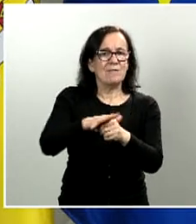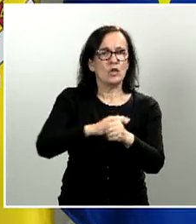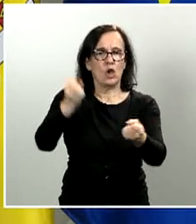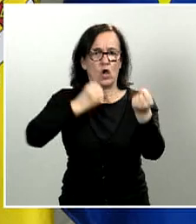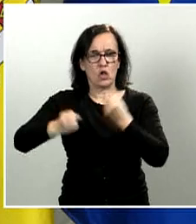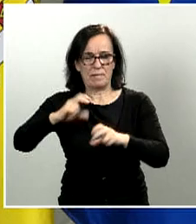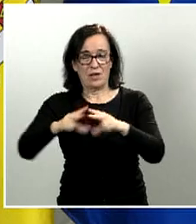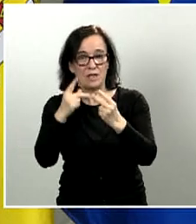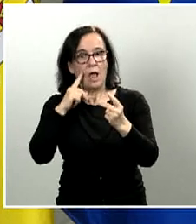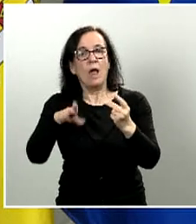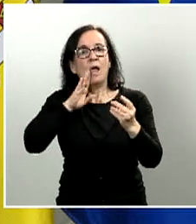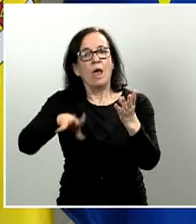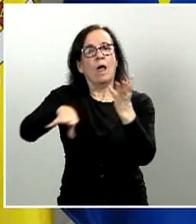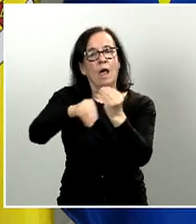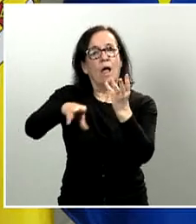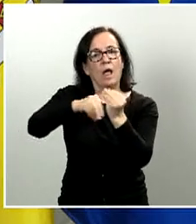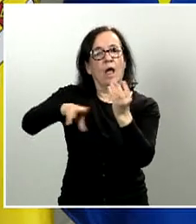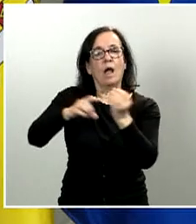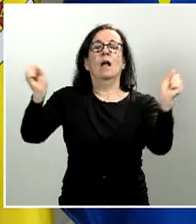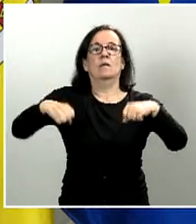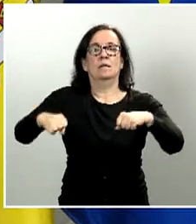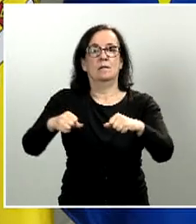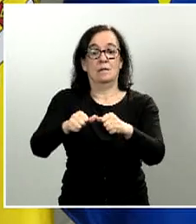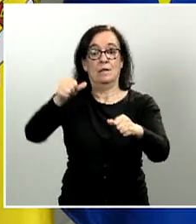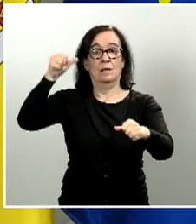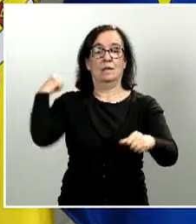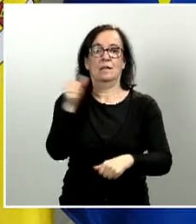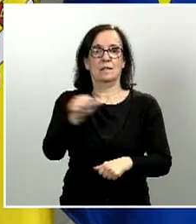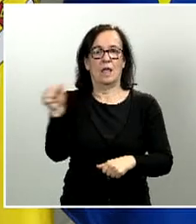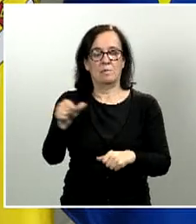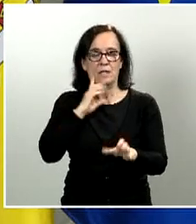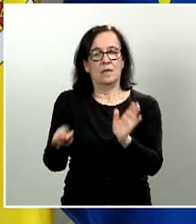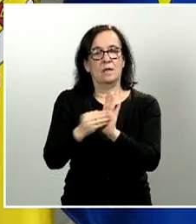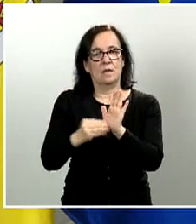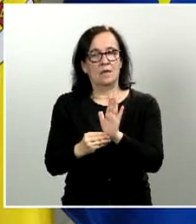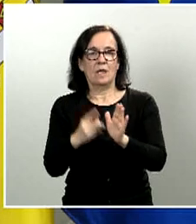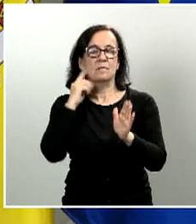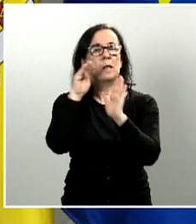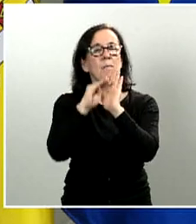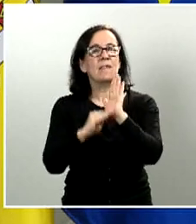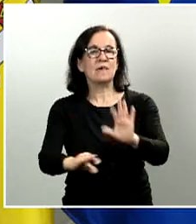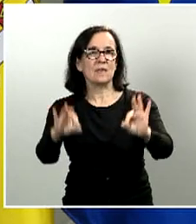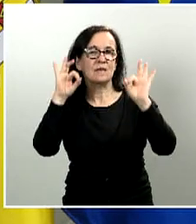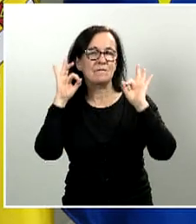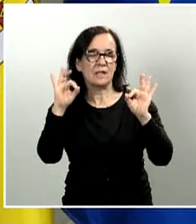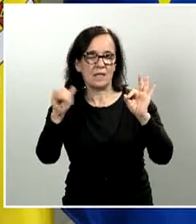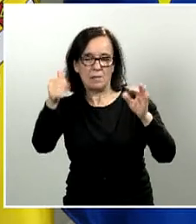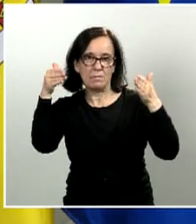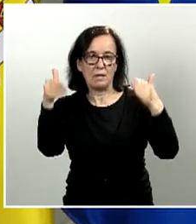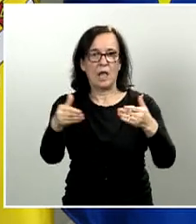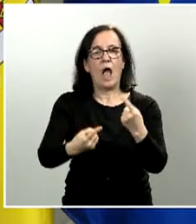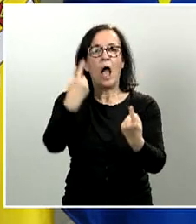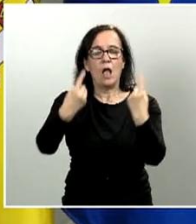que han ido adaptándose y adoptándose en las últimas semanas, que incorpora determinadas medidas específicamente dirigidas a algunos sectores